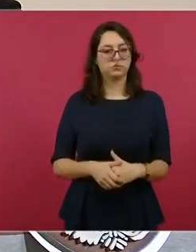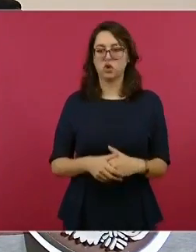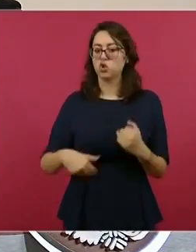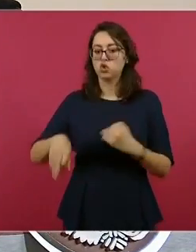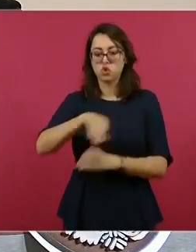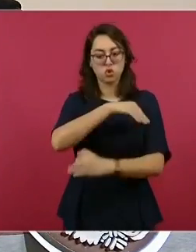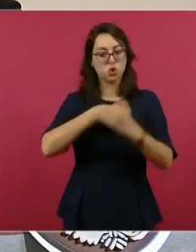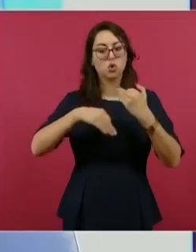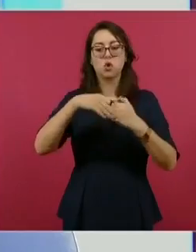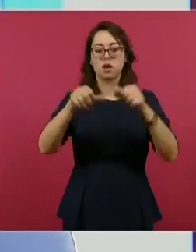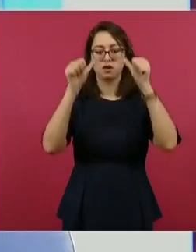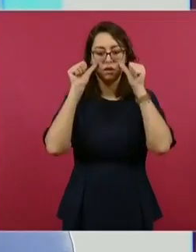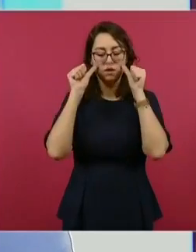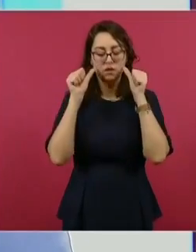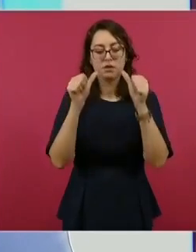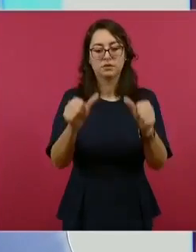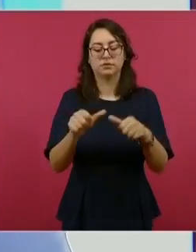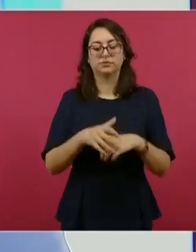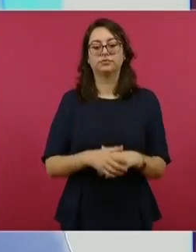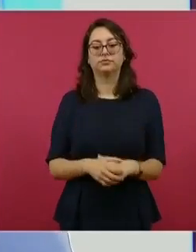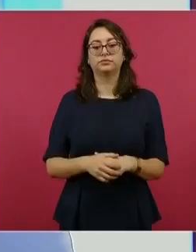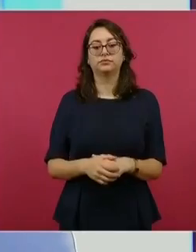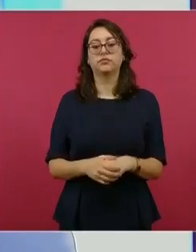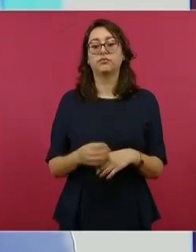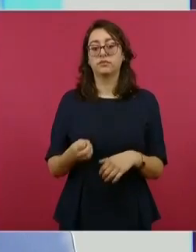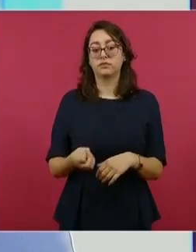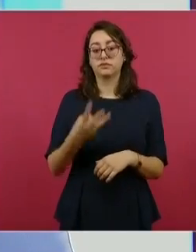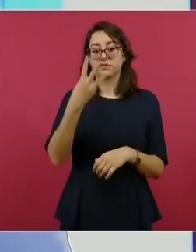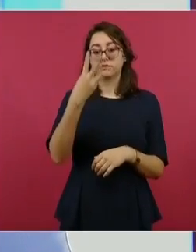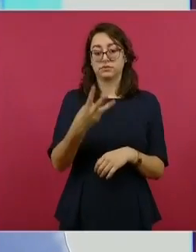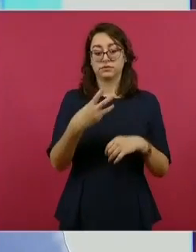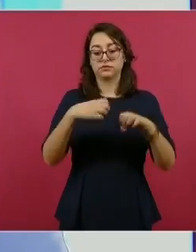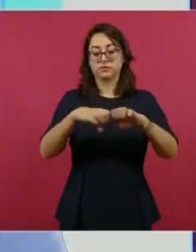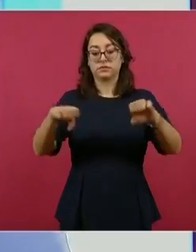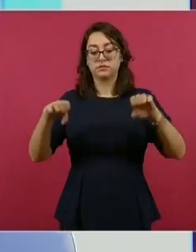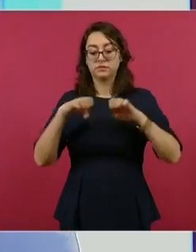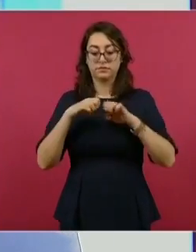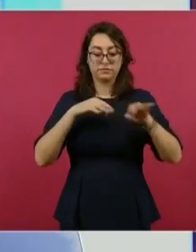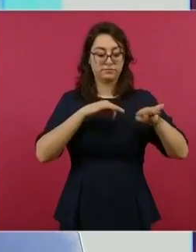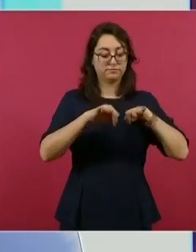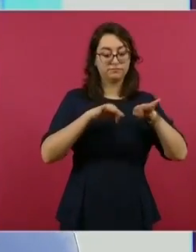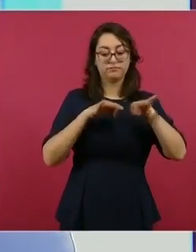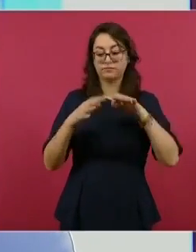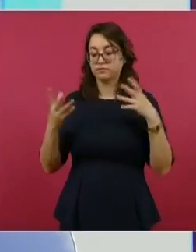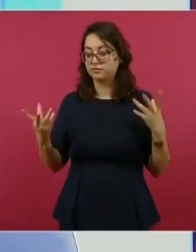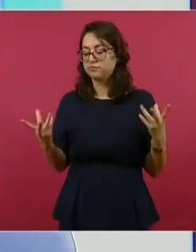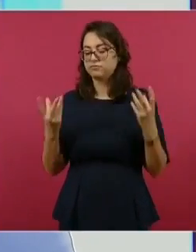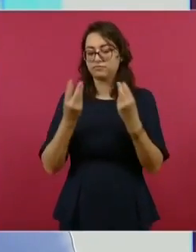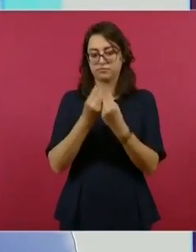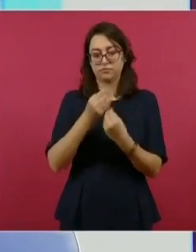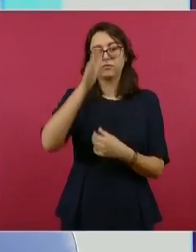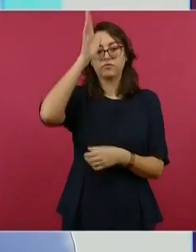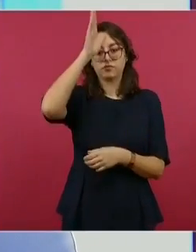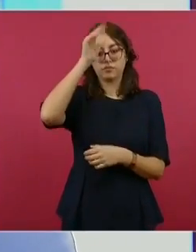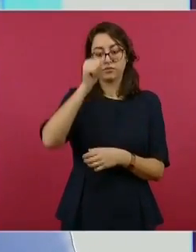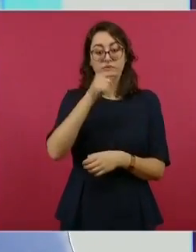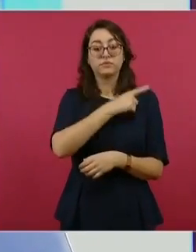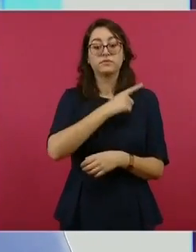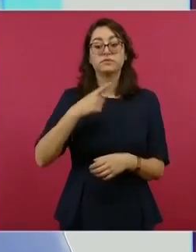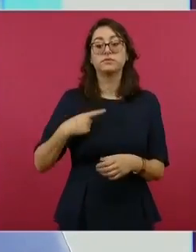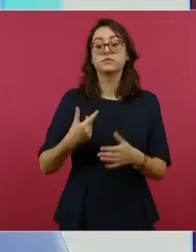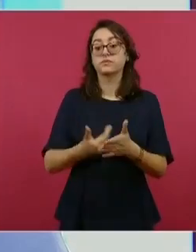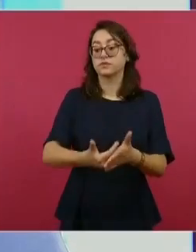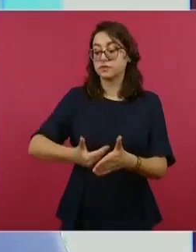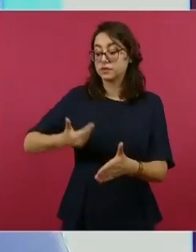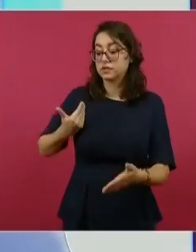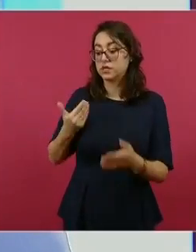integrantes de las tres delegaciones coincidimos en continuar fortaleciendo la política preventiva para